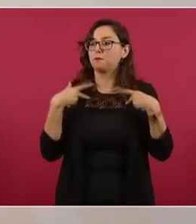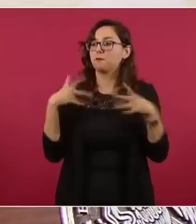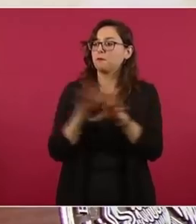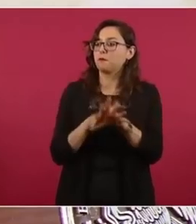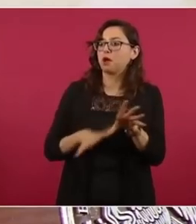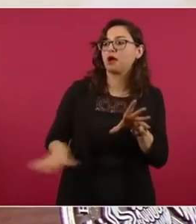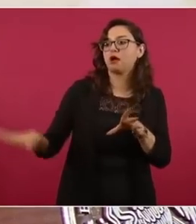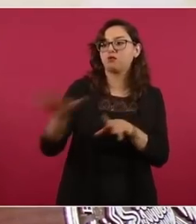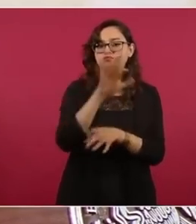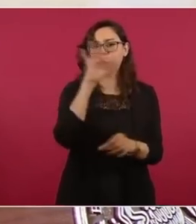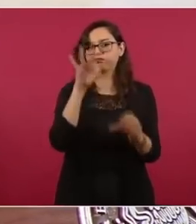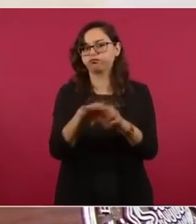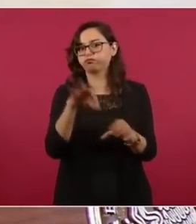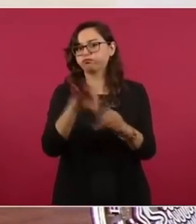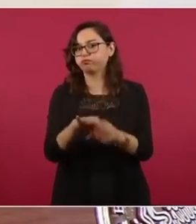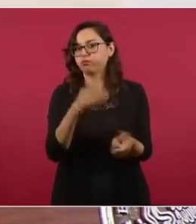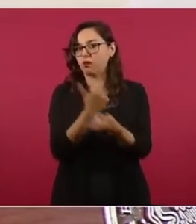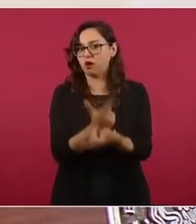pero